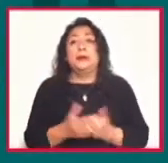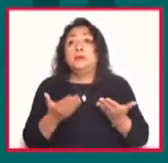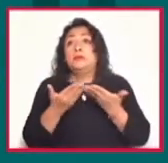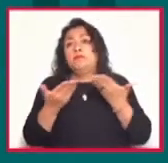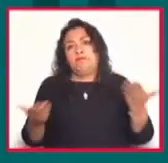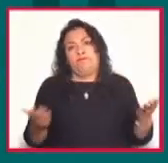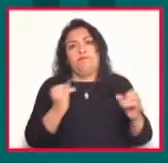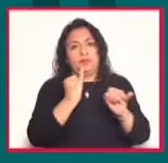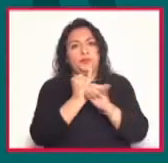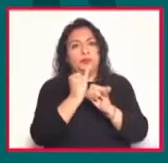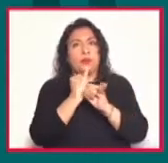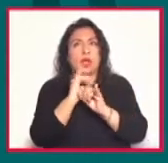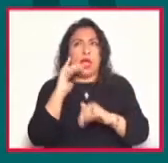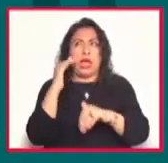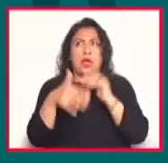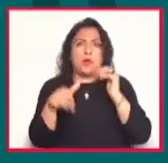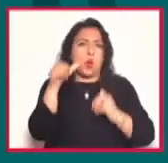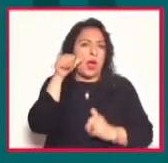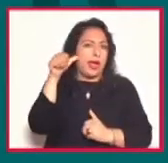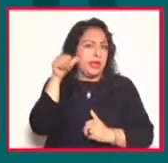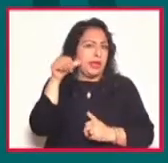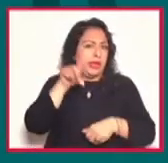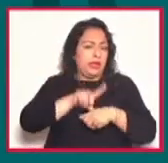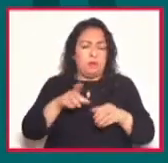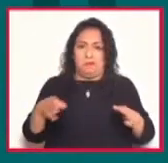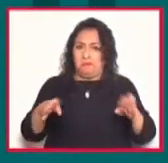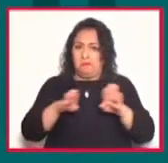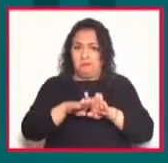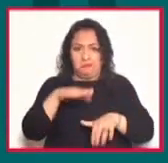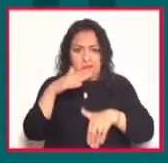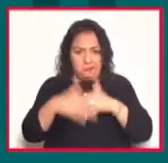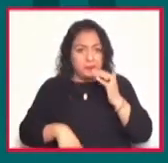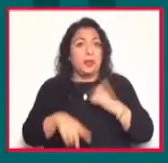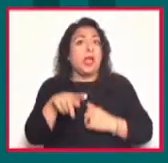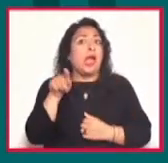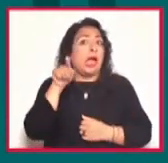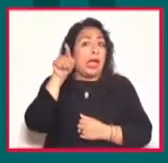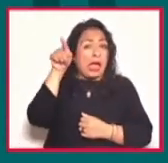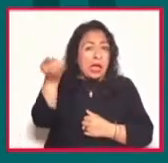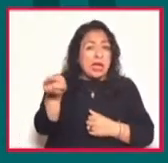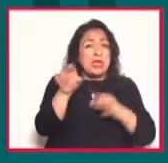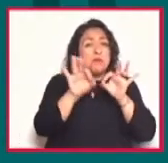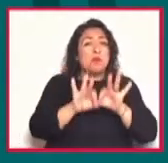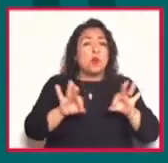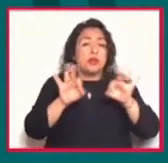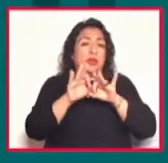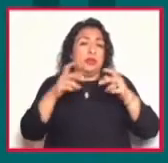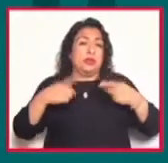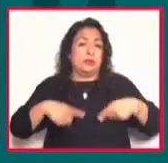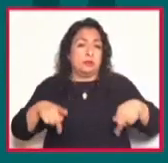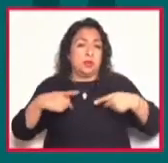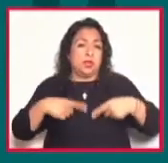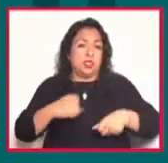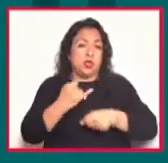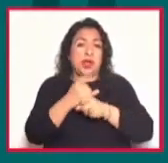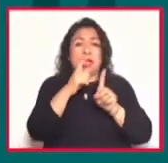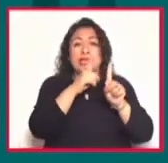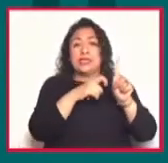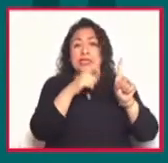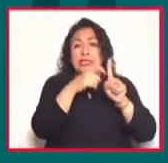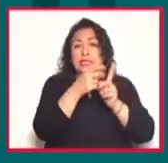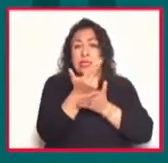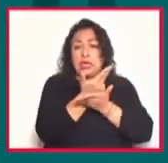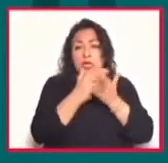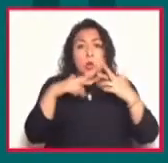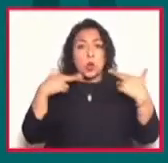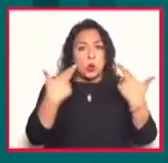virtual que concluyó el día de ayer. Allá varios destacados personajes de la caricatura se reunieron para